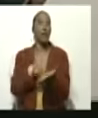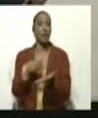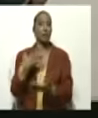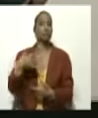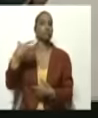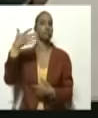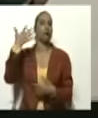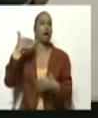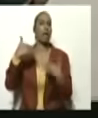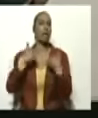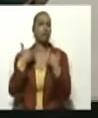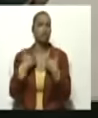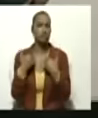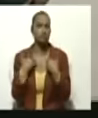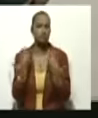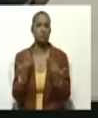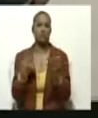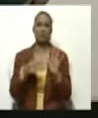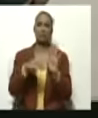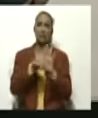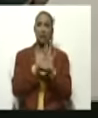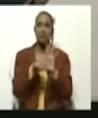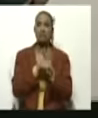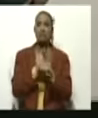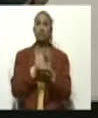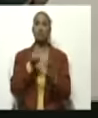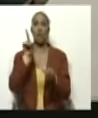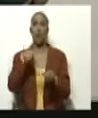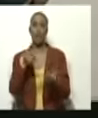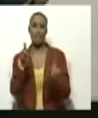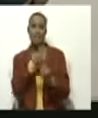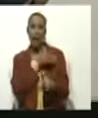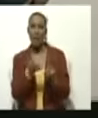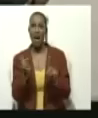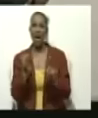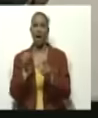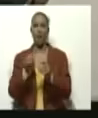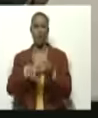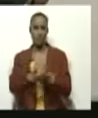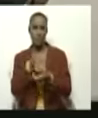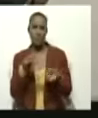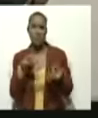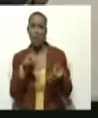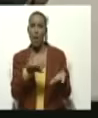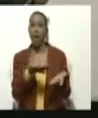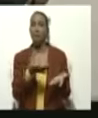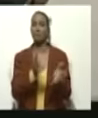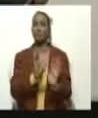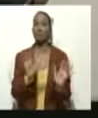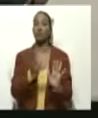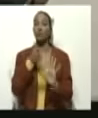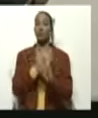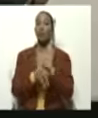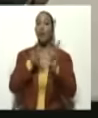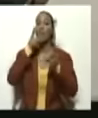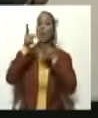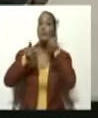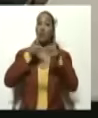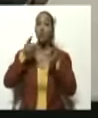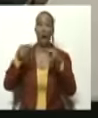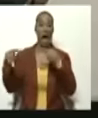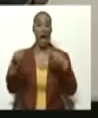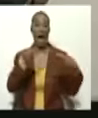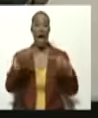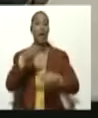inútiles y a la violencia como instrumento para obtener posición política y de poder. Ya